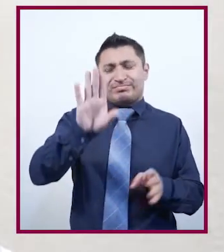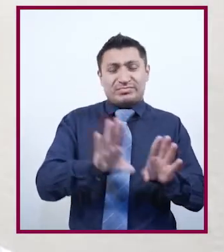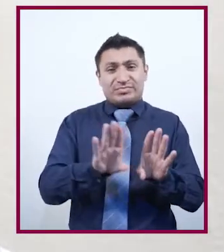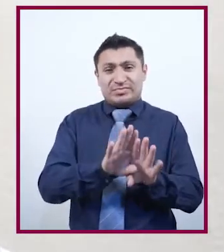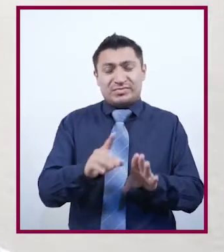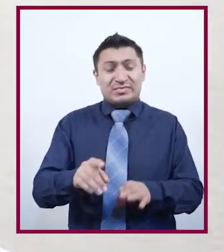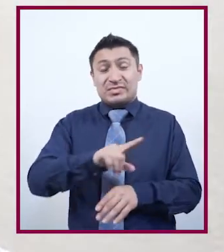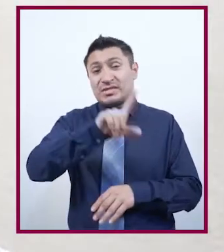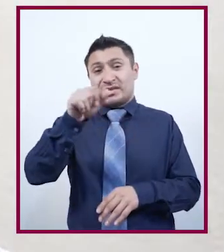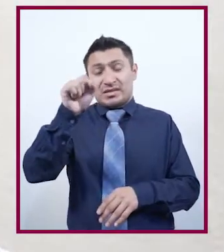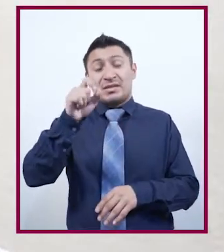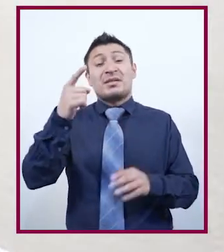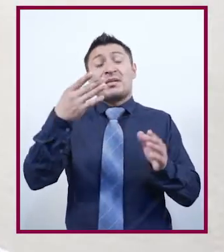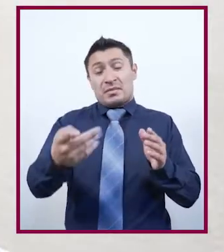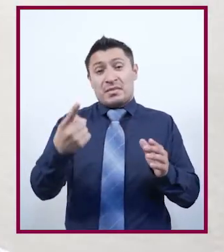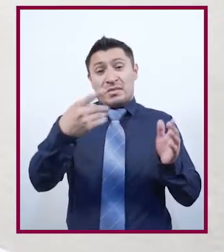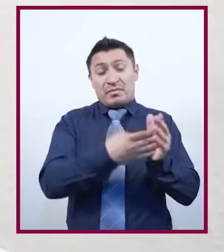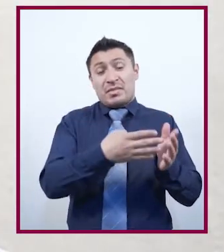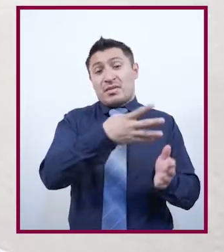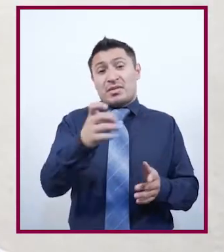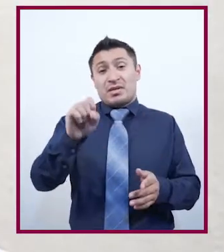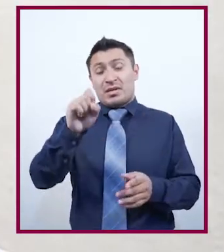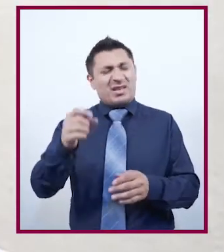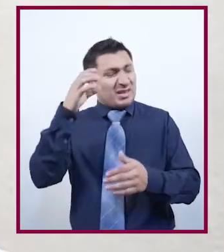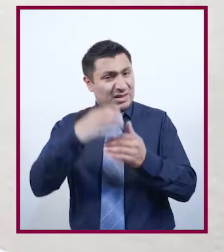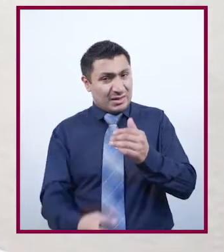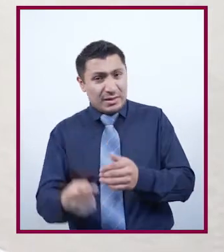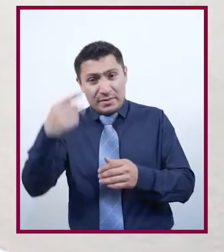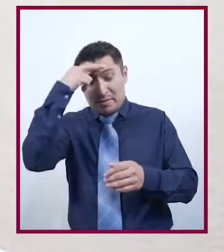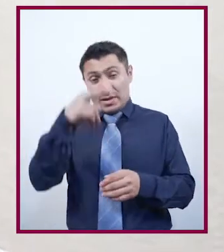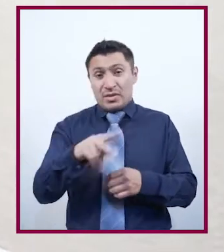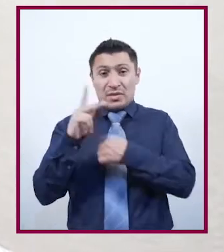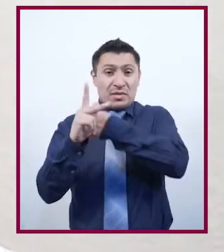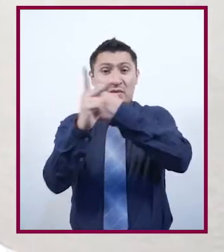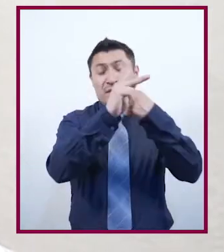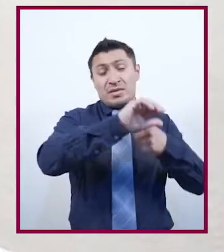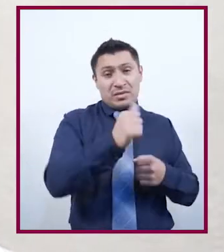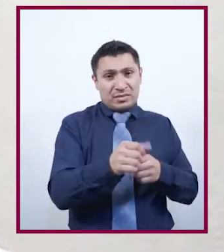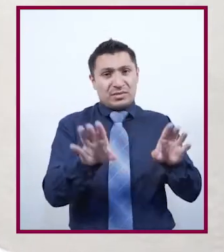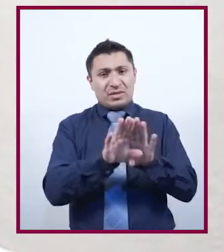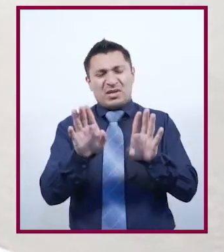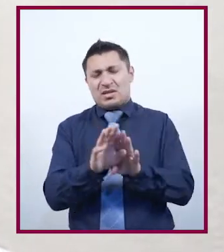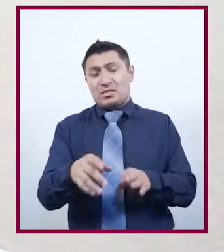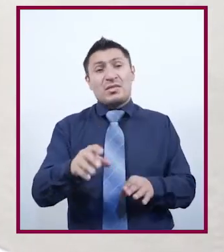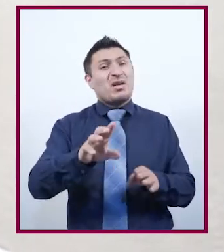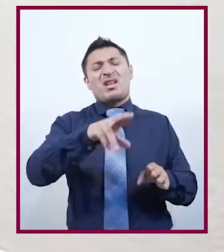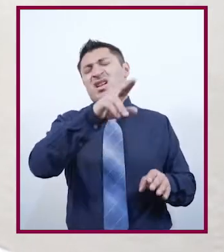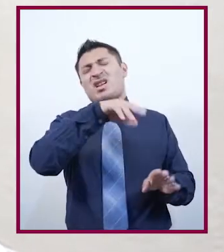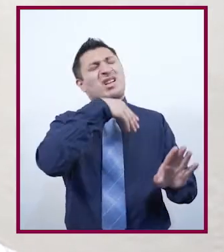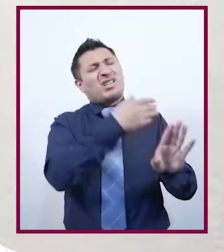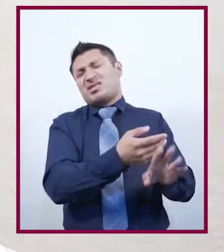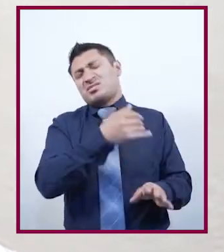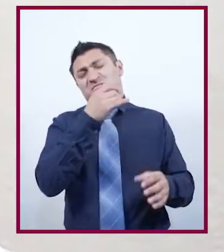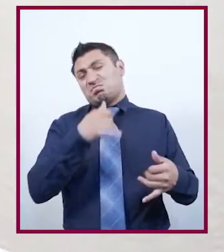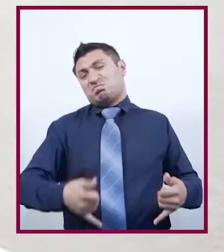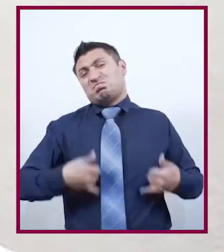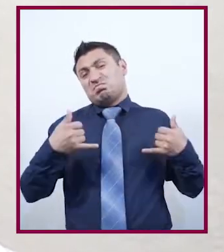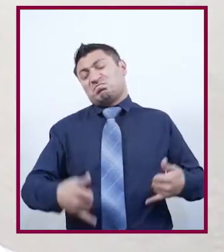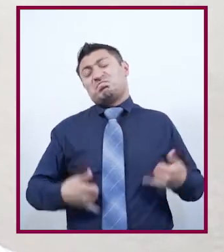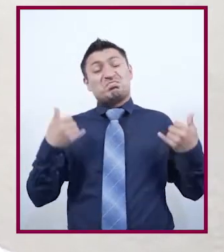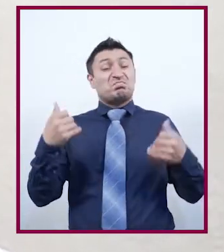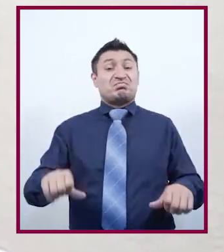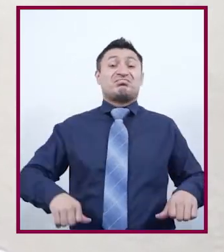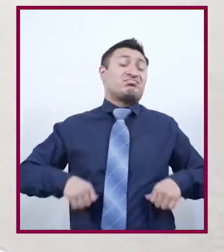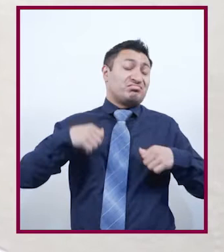Pareció que al final de la década de los 60, México y otros países recurrieron al menosprecio atentando contra su propia juventud.